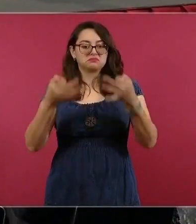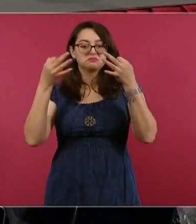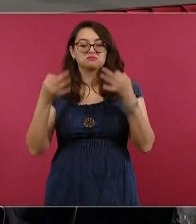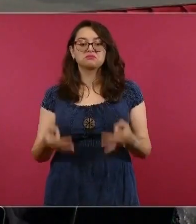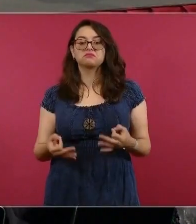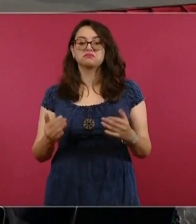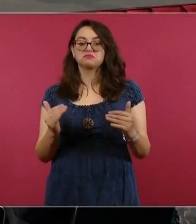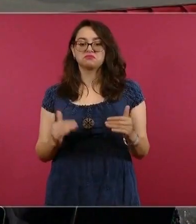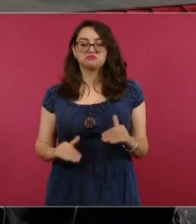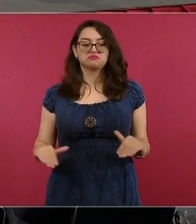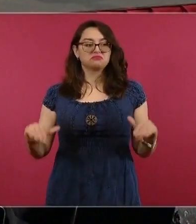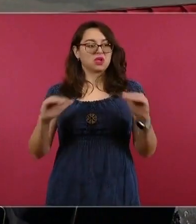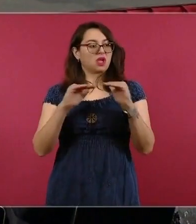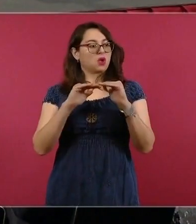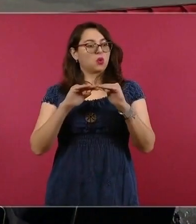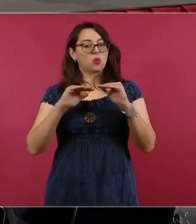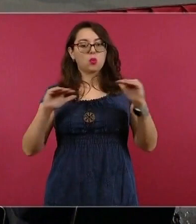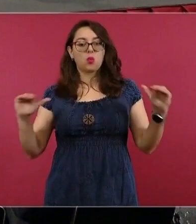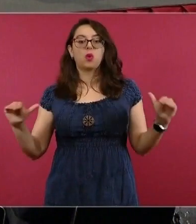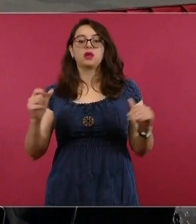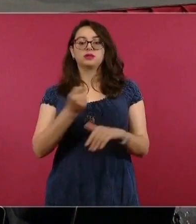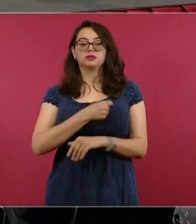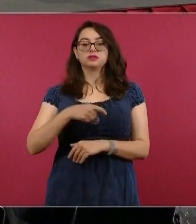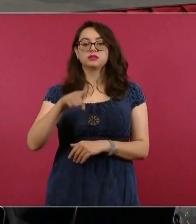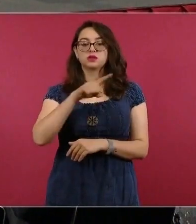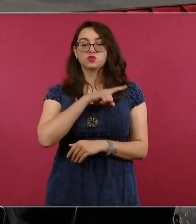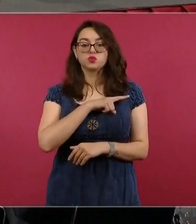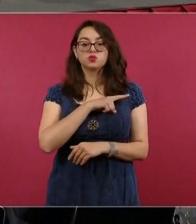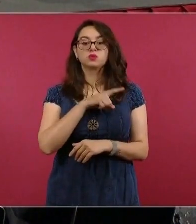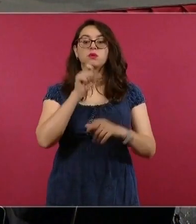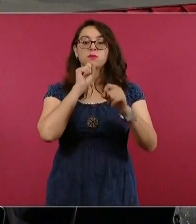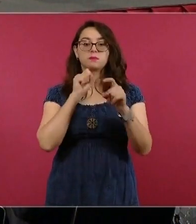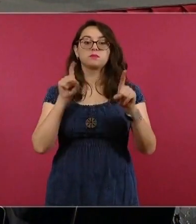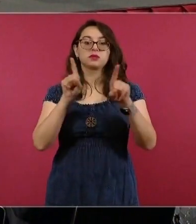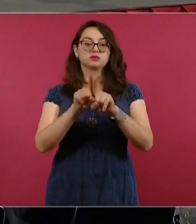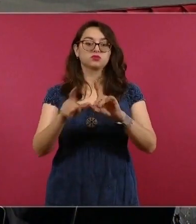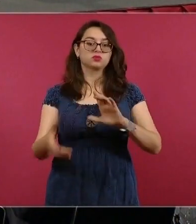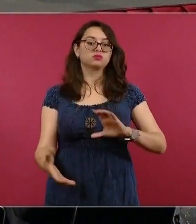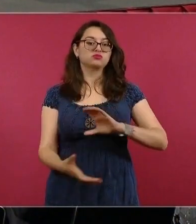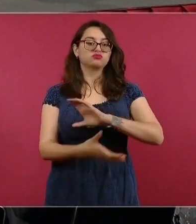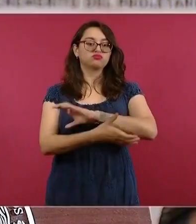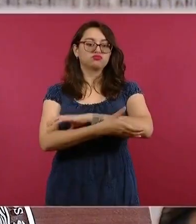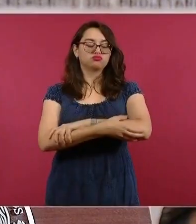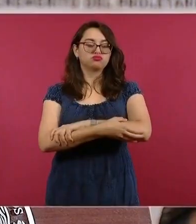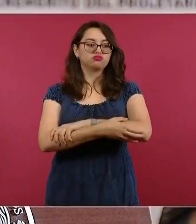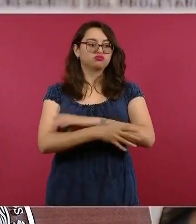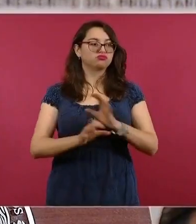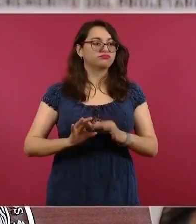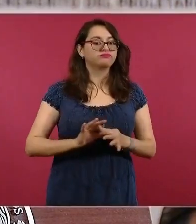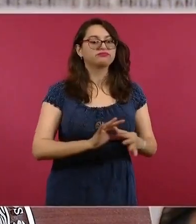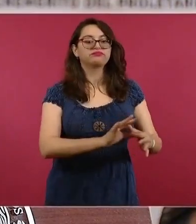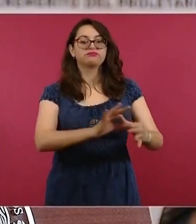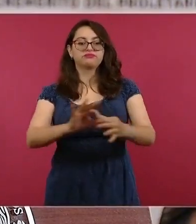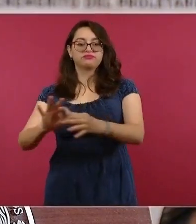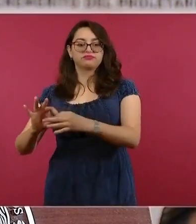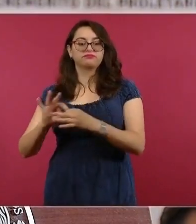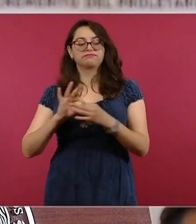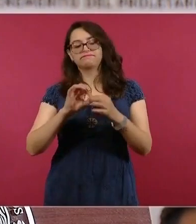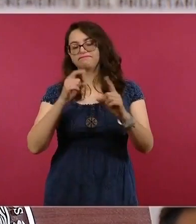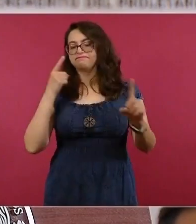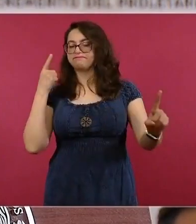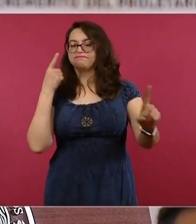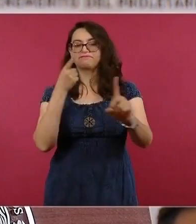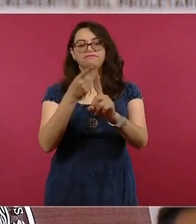desigualdad en la salud buscando equidad y solidaridad del sistema de salud, poniendo en el